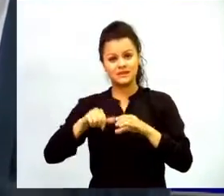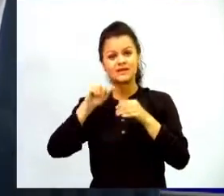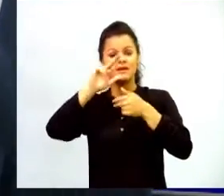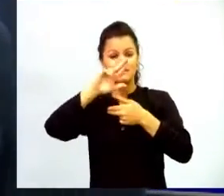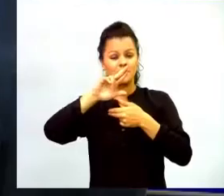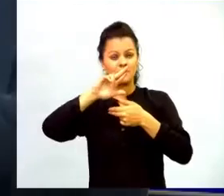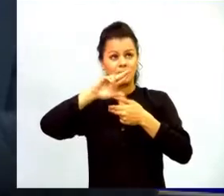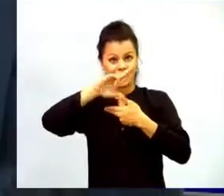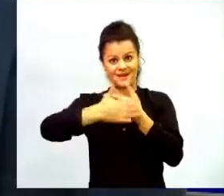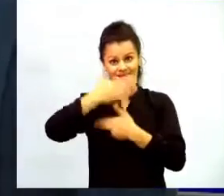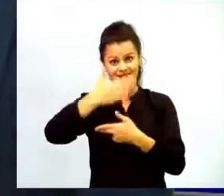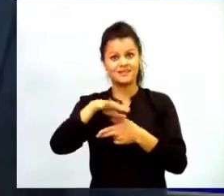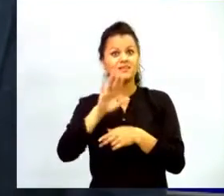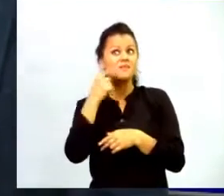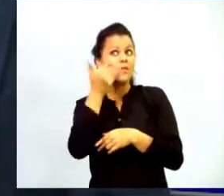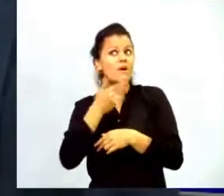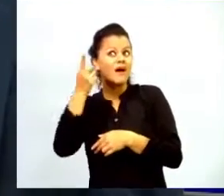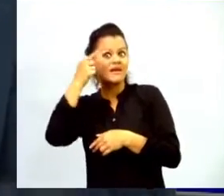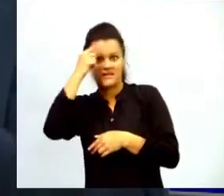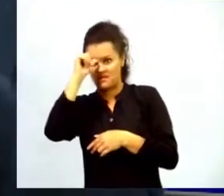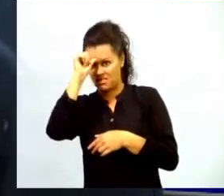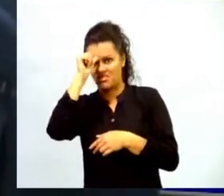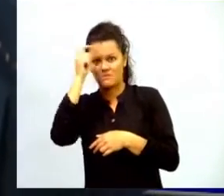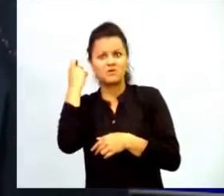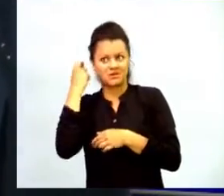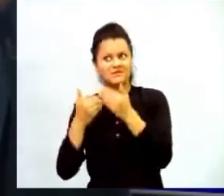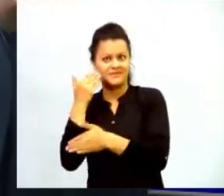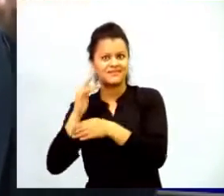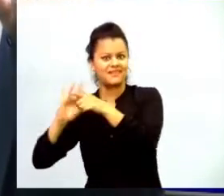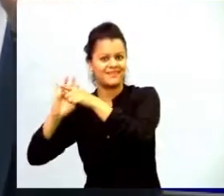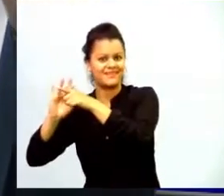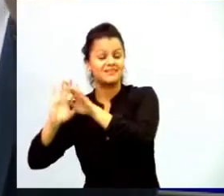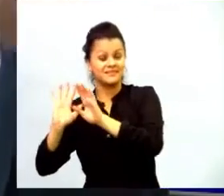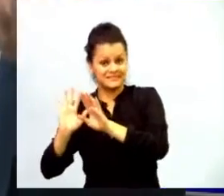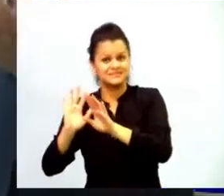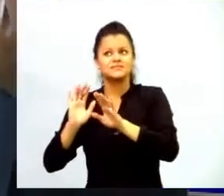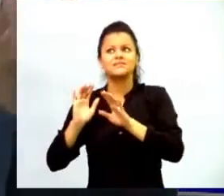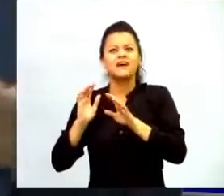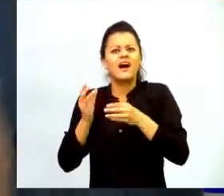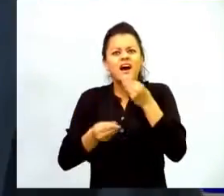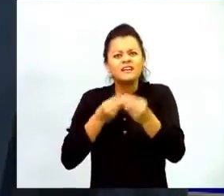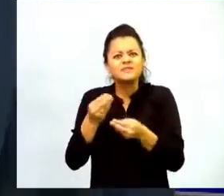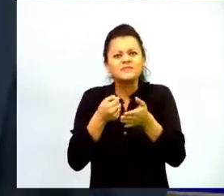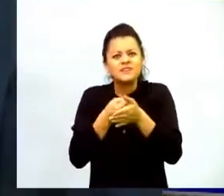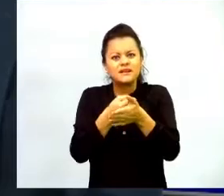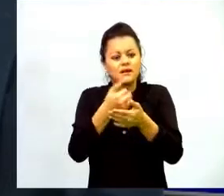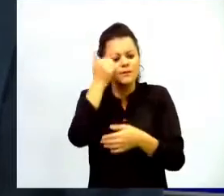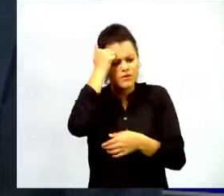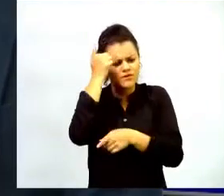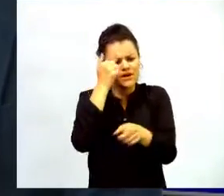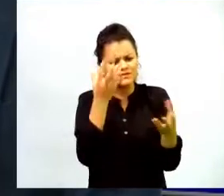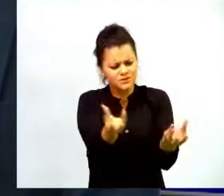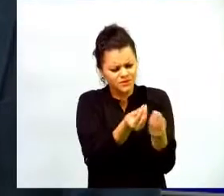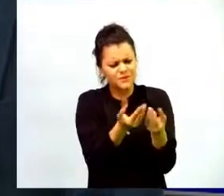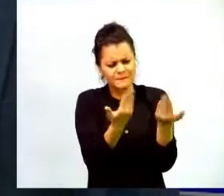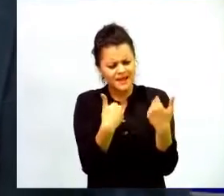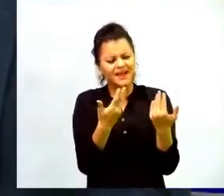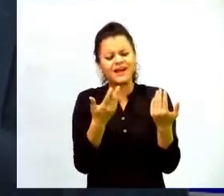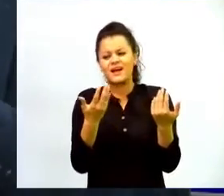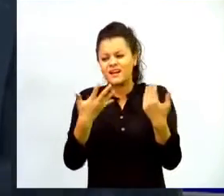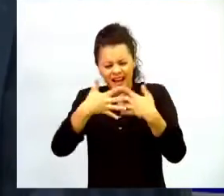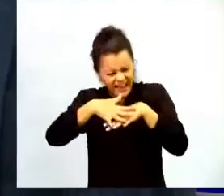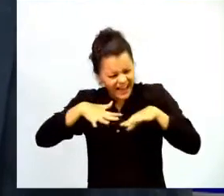en la India, estamos acompañando a sus maestros desde, por un lado, cómo hacer que crezcan en redes de experiencias de aprendizaje significativo,